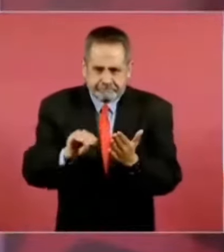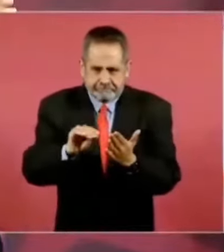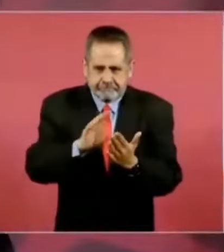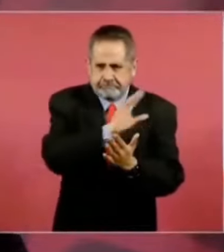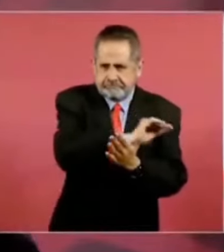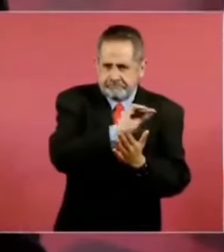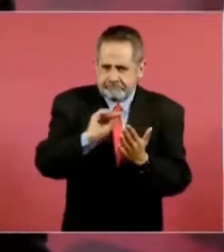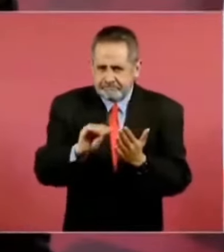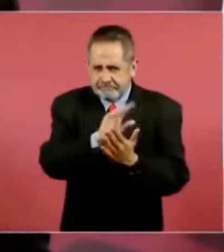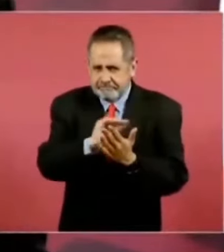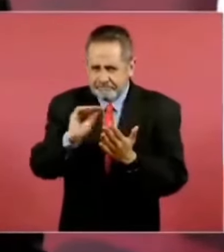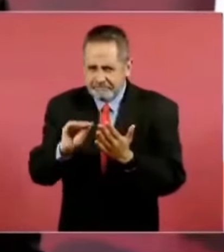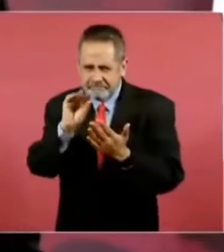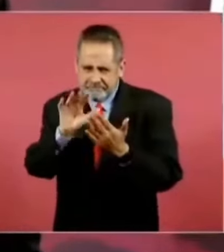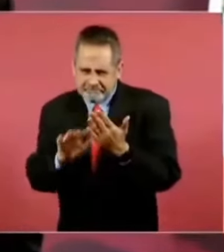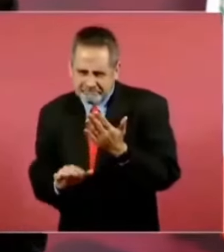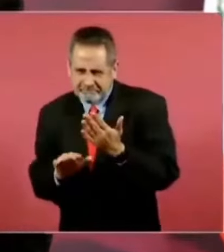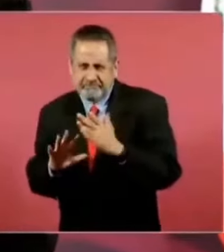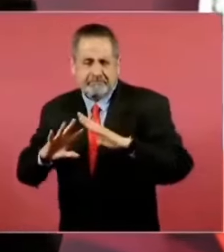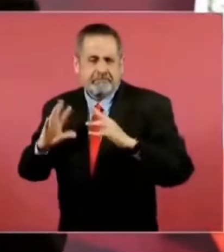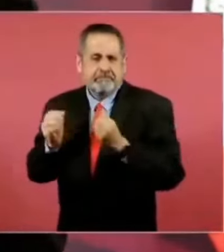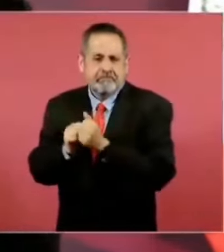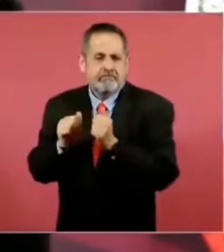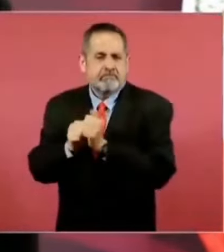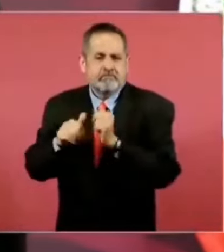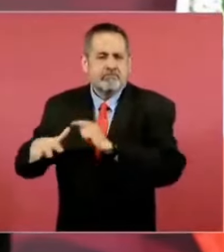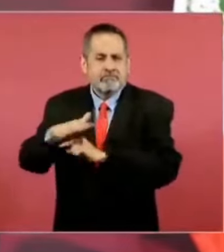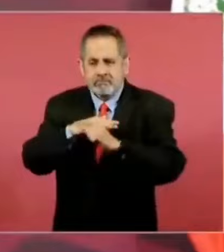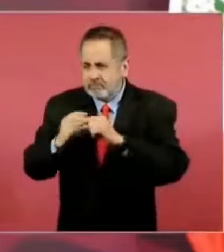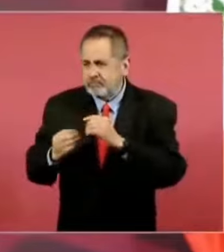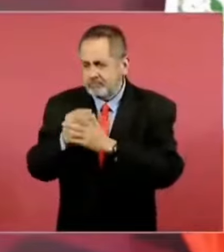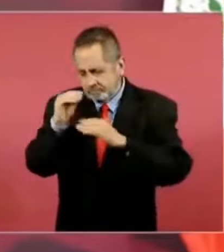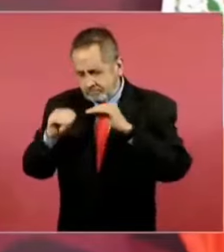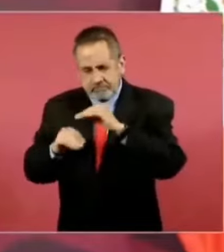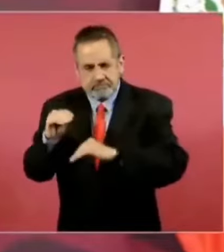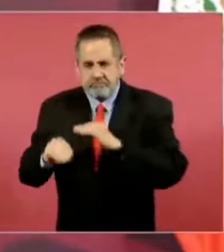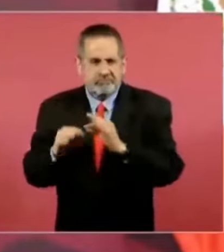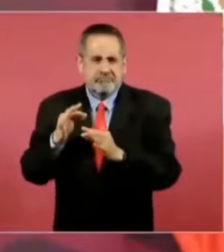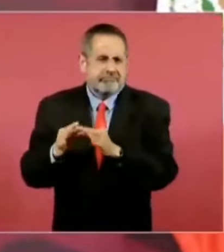a la luz de los nuevos acontecimientos.